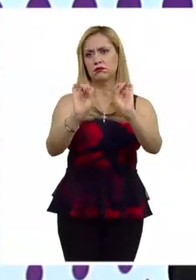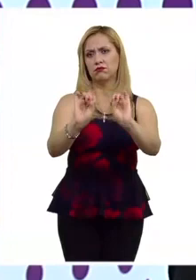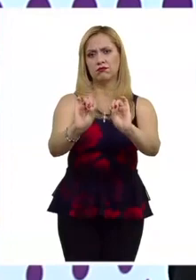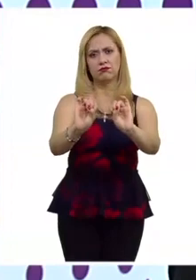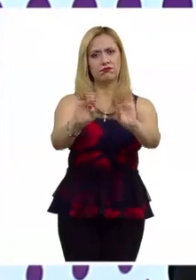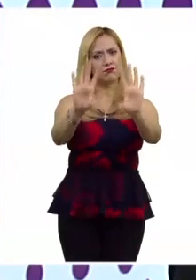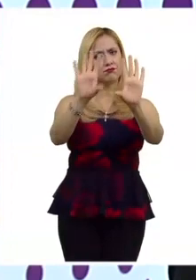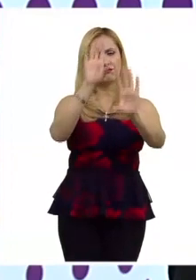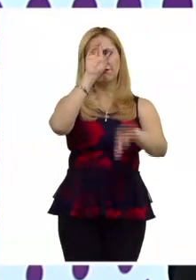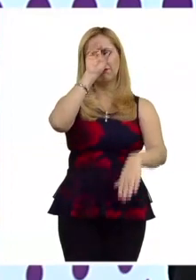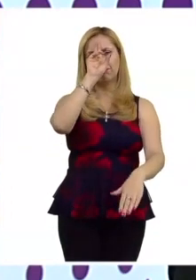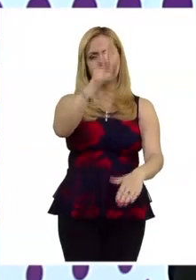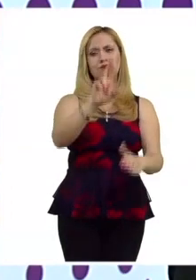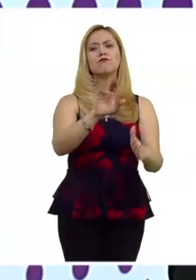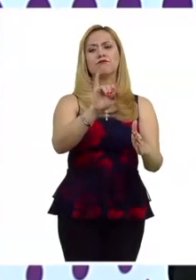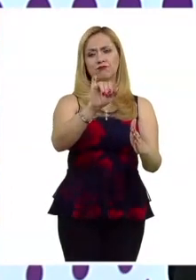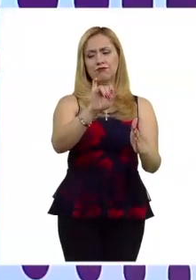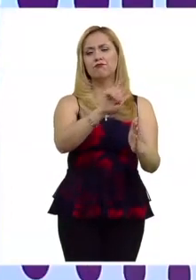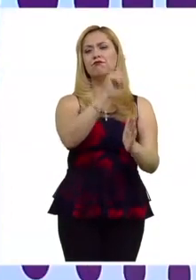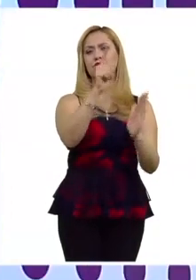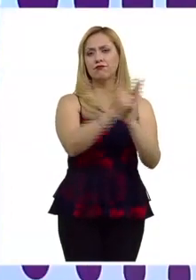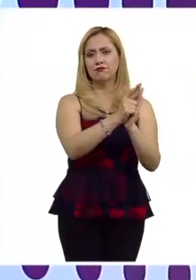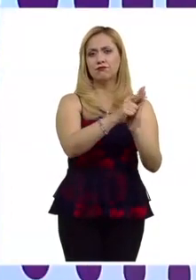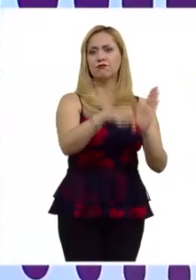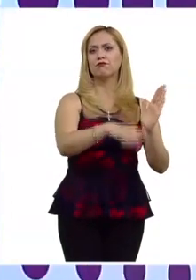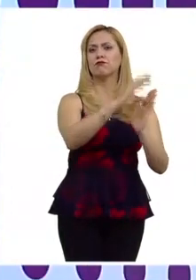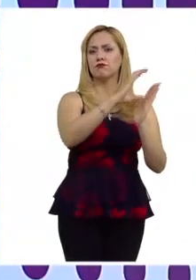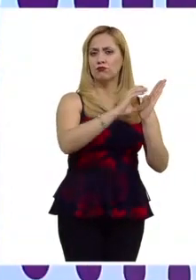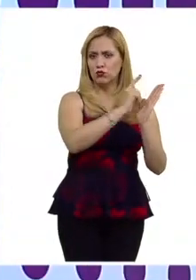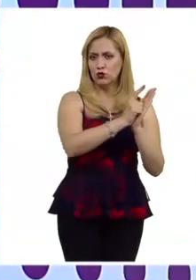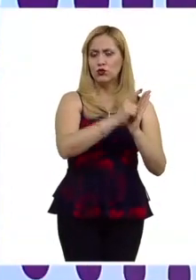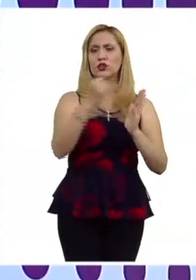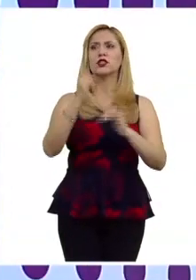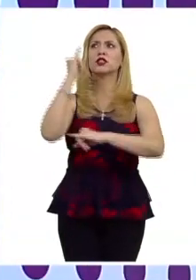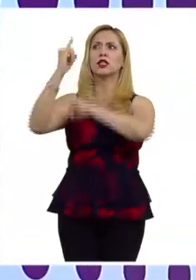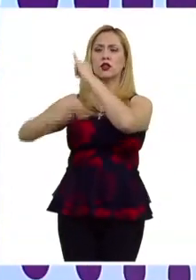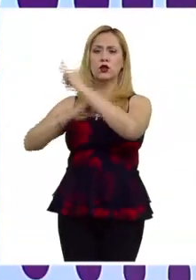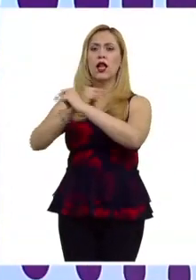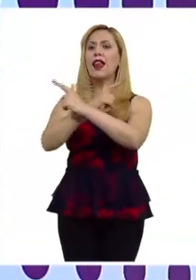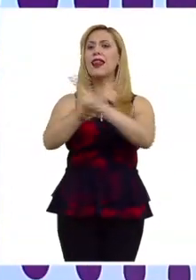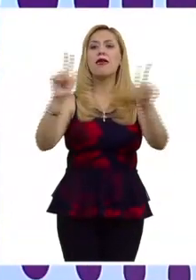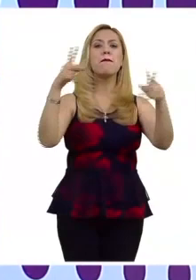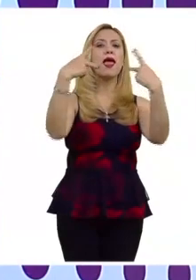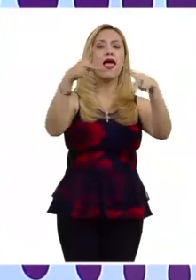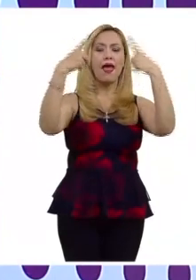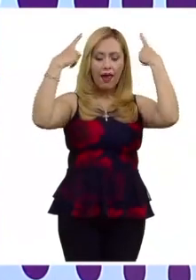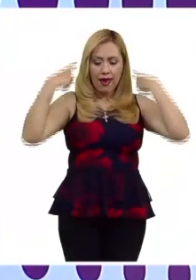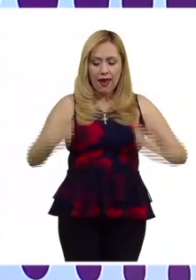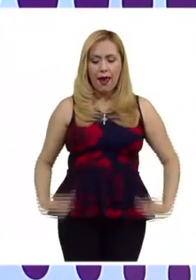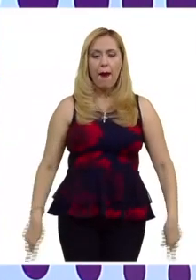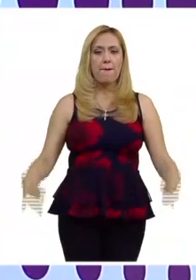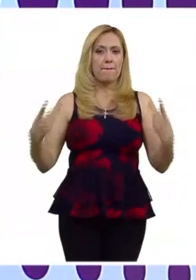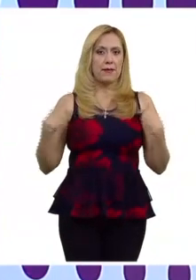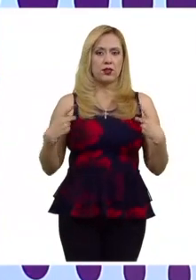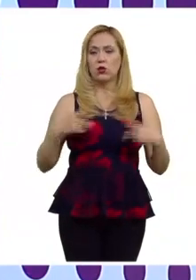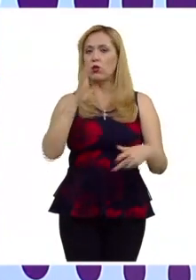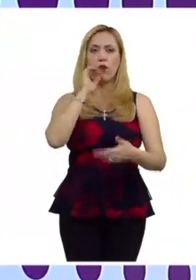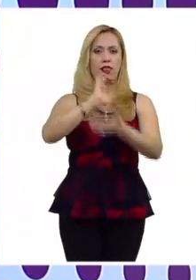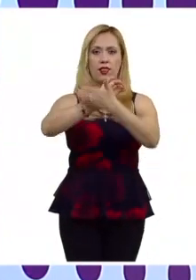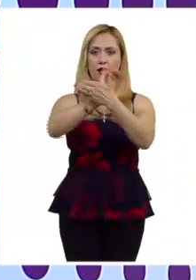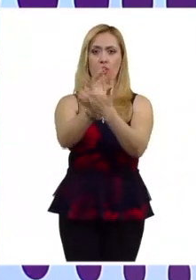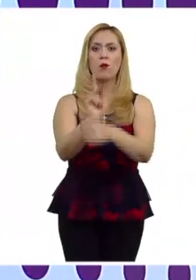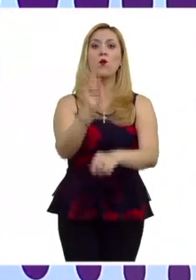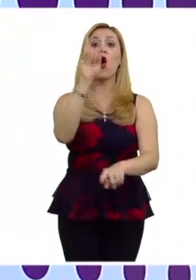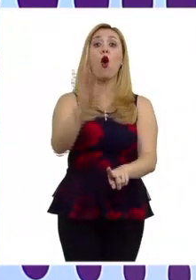tanto constitucional como internacional porque son parte del libre desarrollo de la personalidad entonces no se puede discriminar a alguien por tener un tatuaje